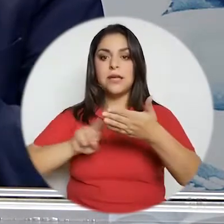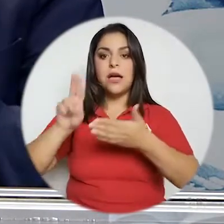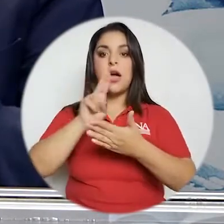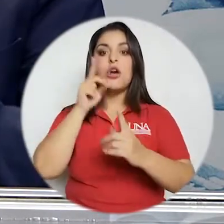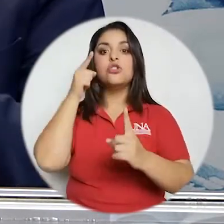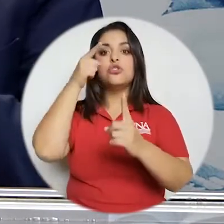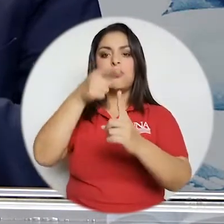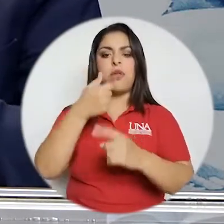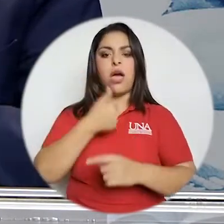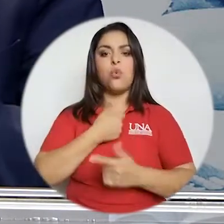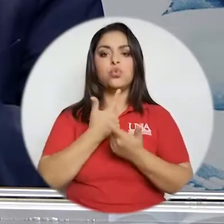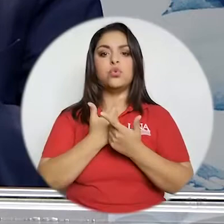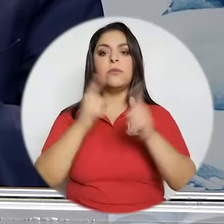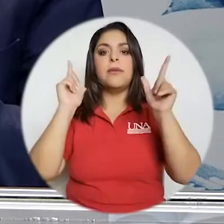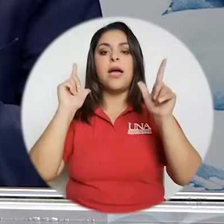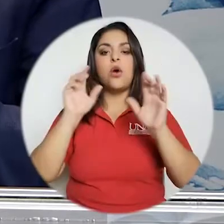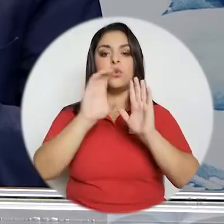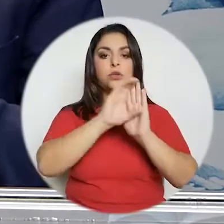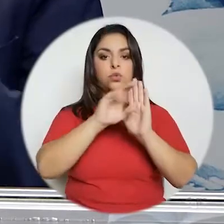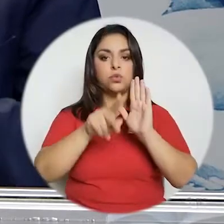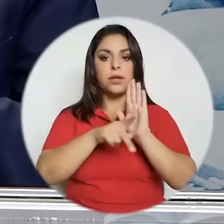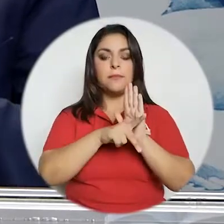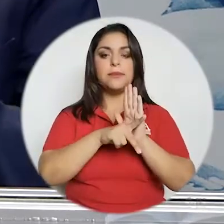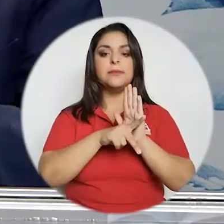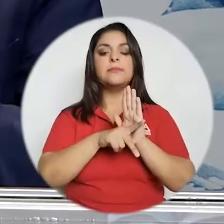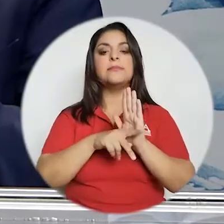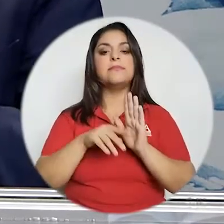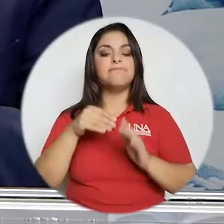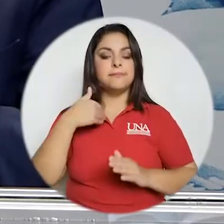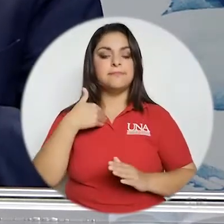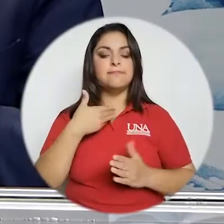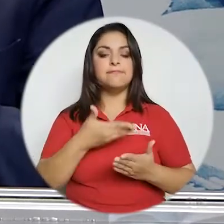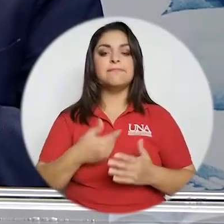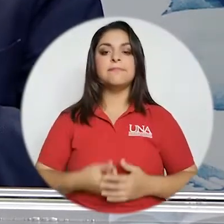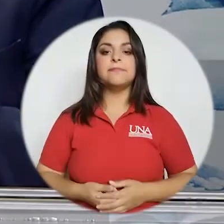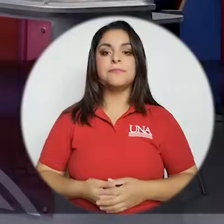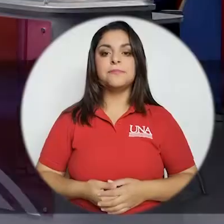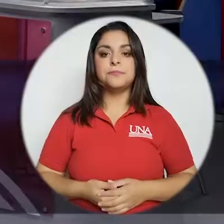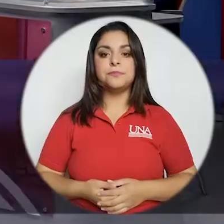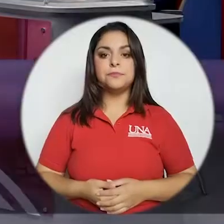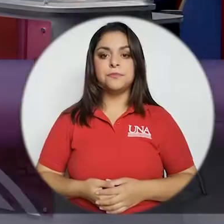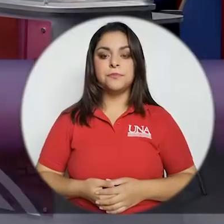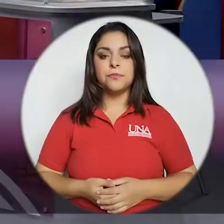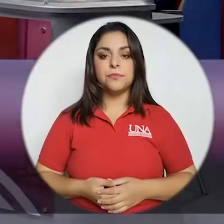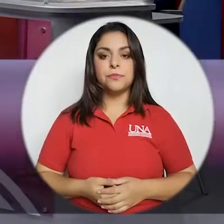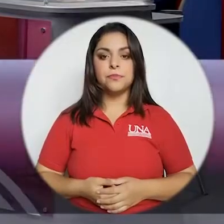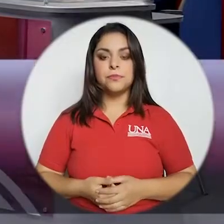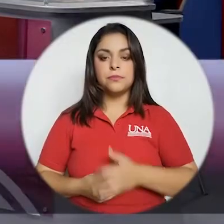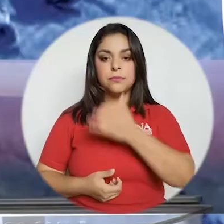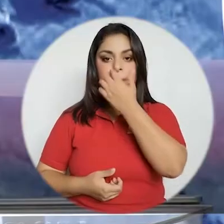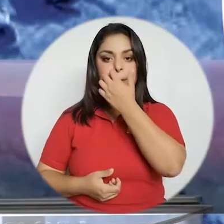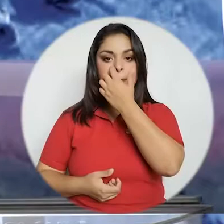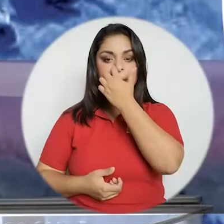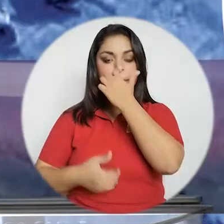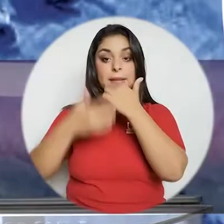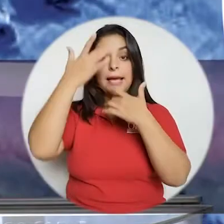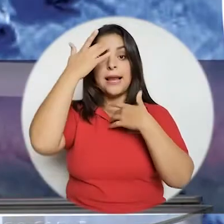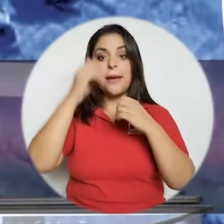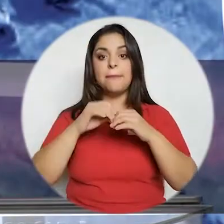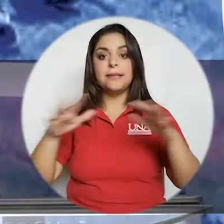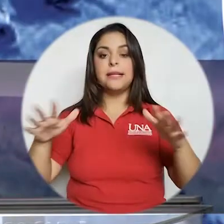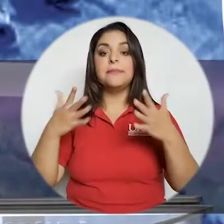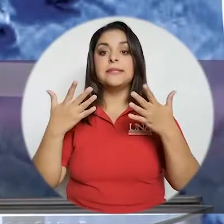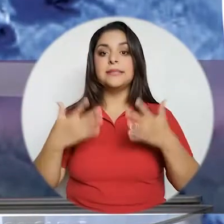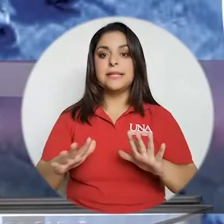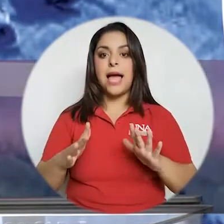universitarios en el marco de la autonomía constitucionalmente tutelada la pandemia también ha